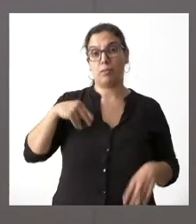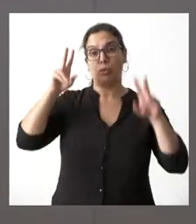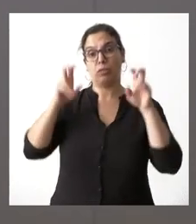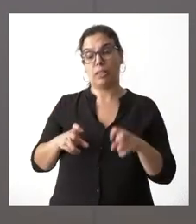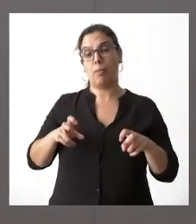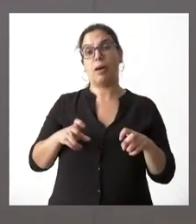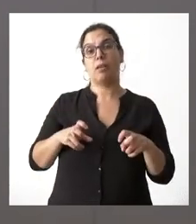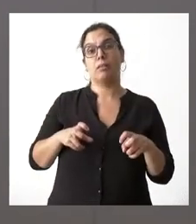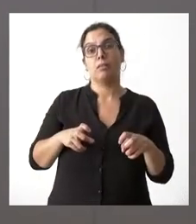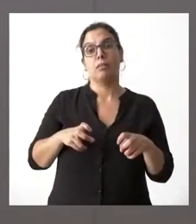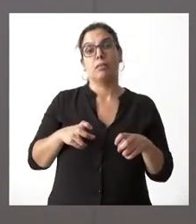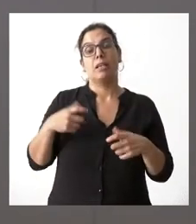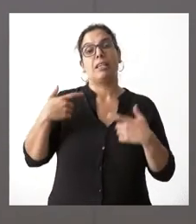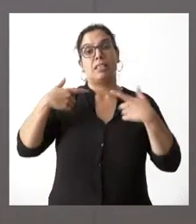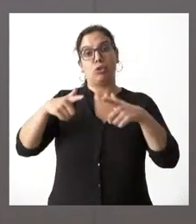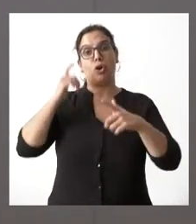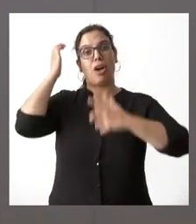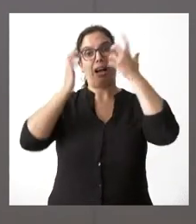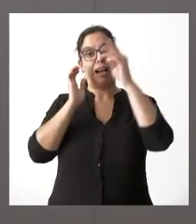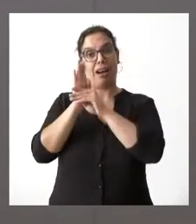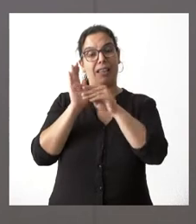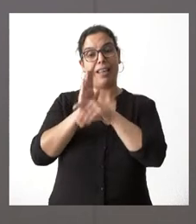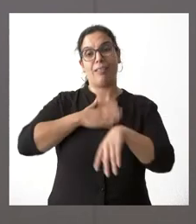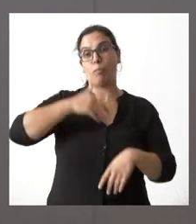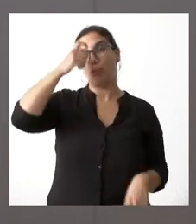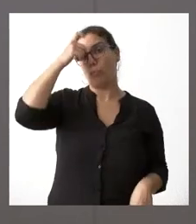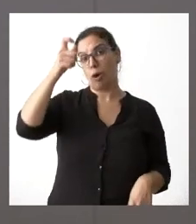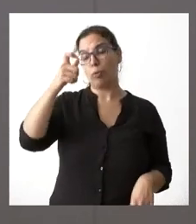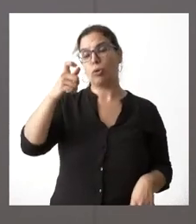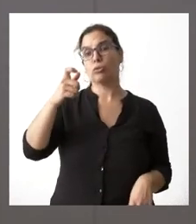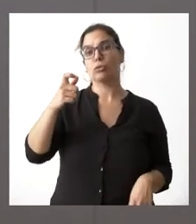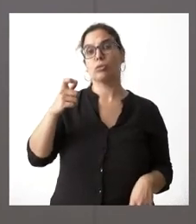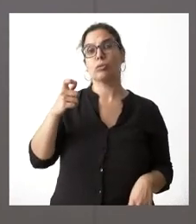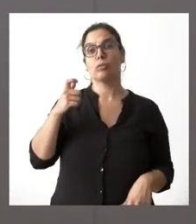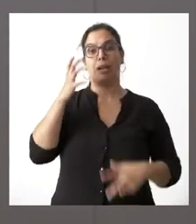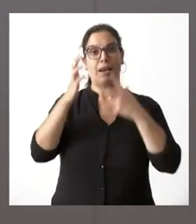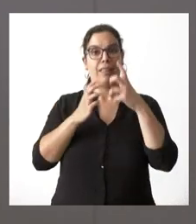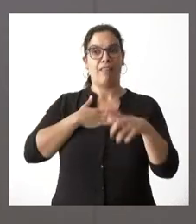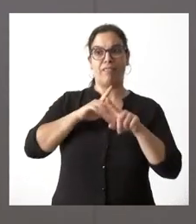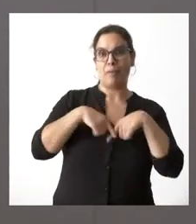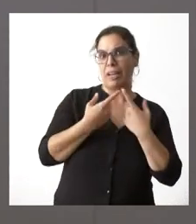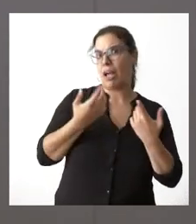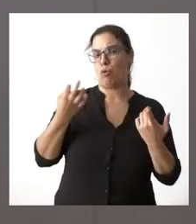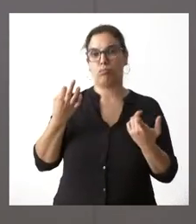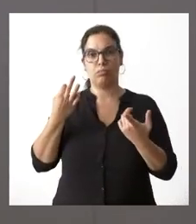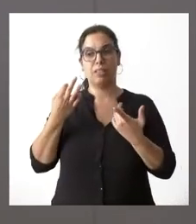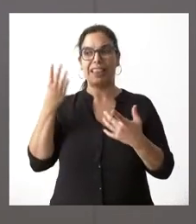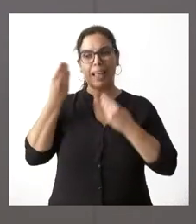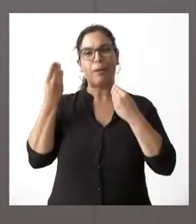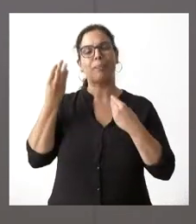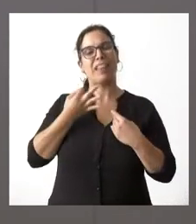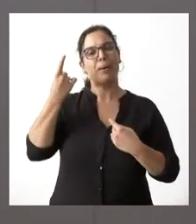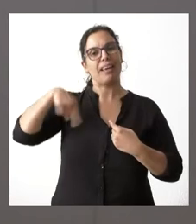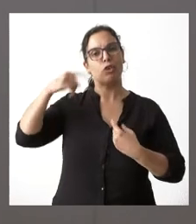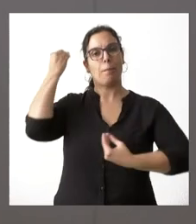gobierno causa al sector de la ganadería de la ganadería en el mundo rural de la ganadería familiar y de la ganadería extensiva yo creo que tendría que reflexionar nosotros